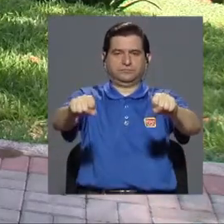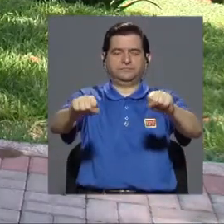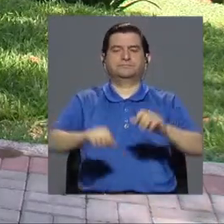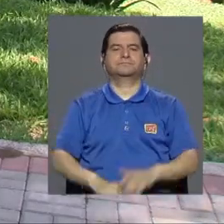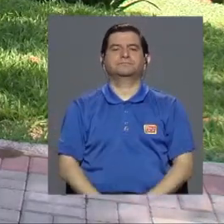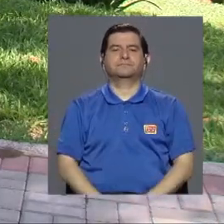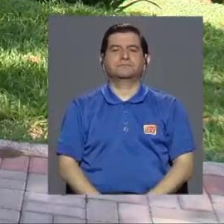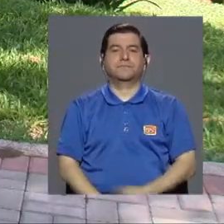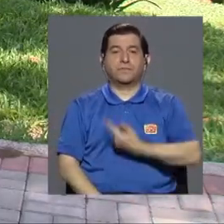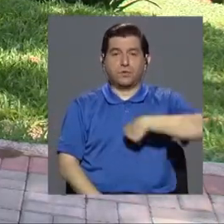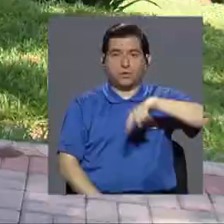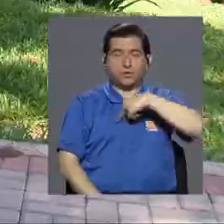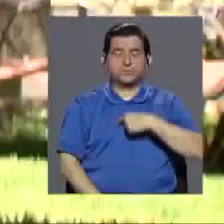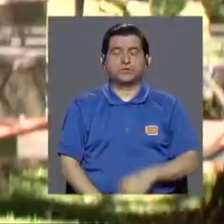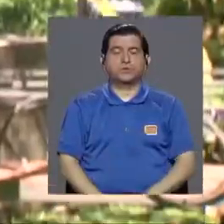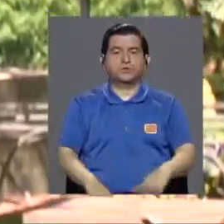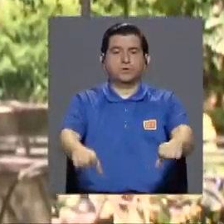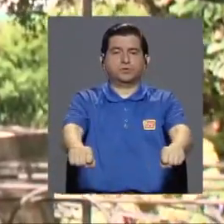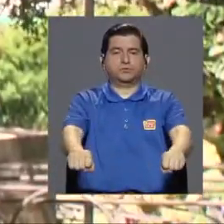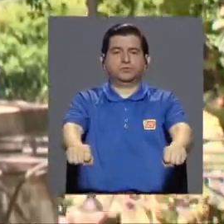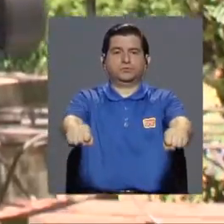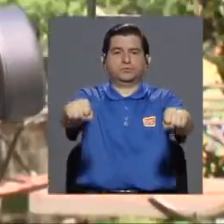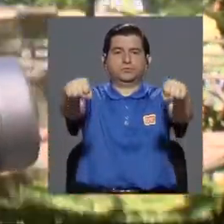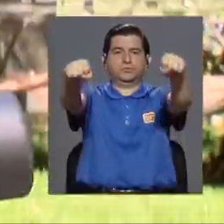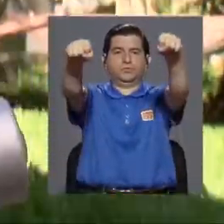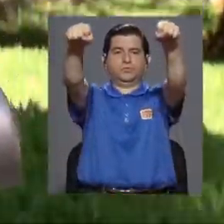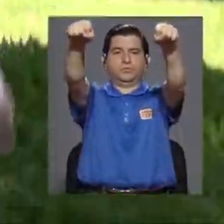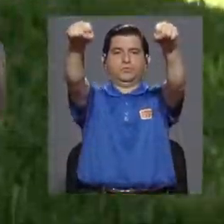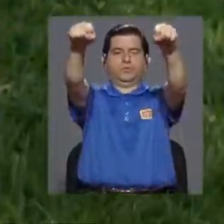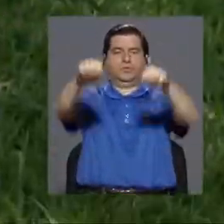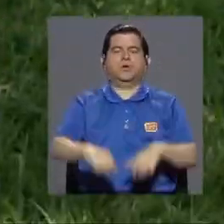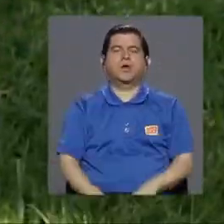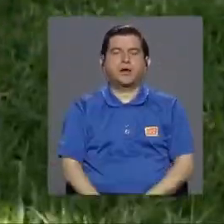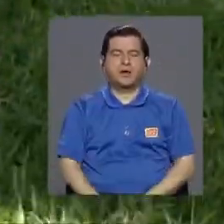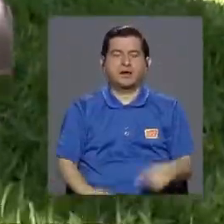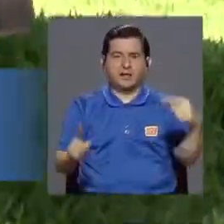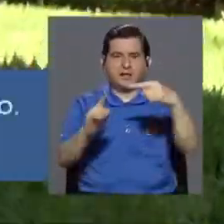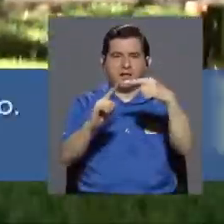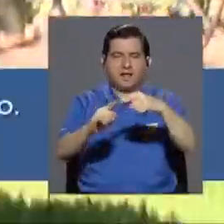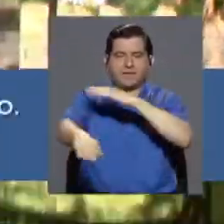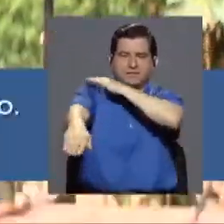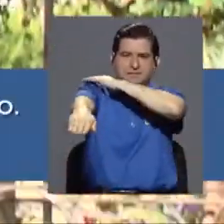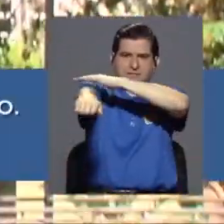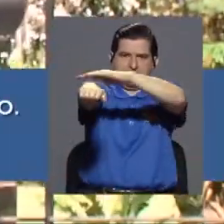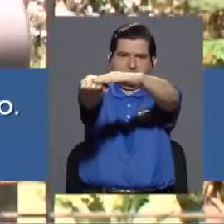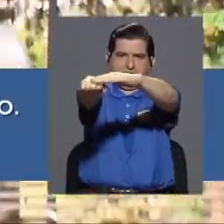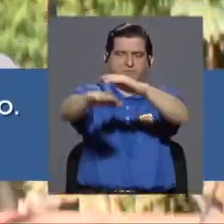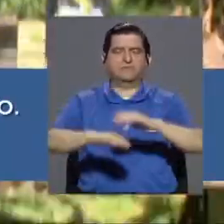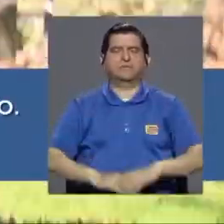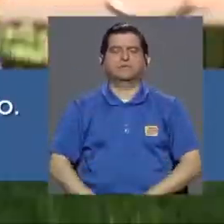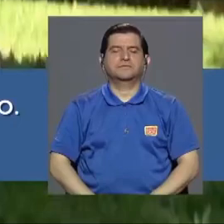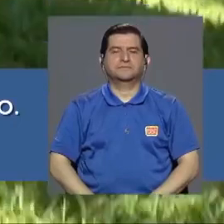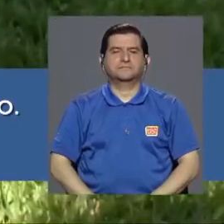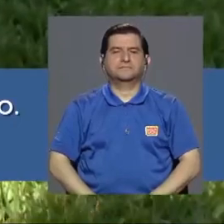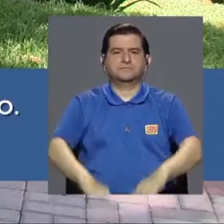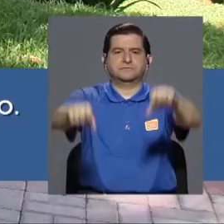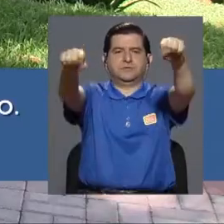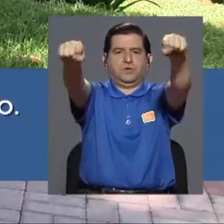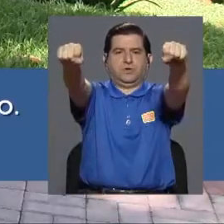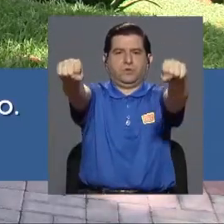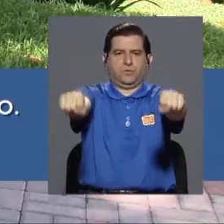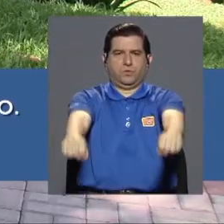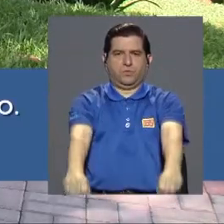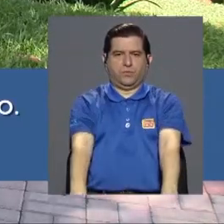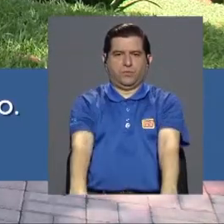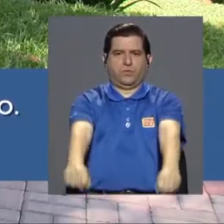vamos a realizar una flexión de hombro aproximadamente a la altura del hombro y bajamos